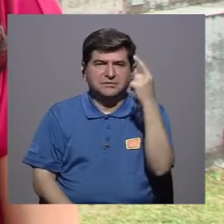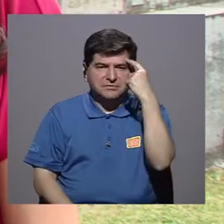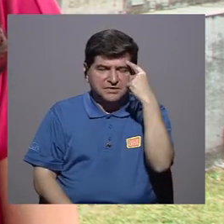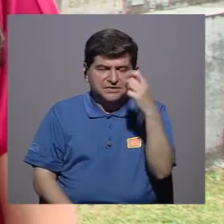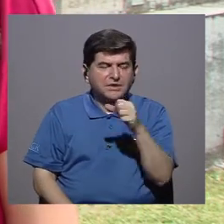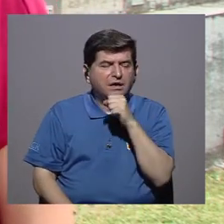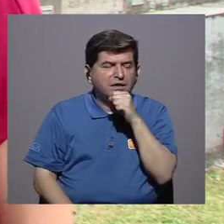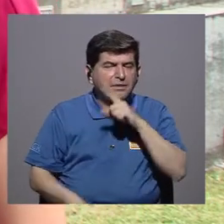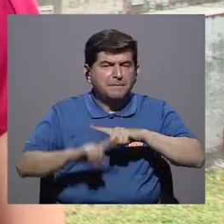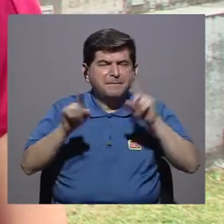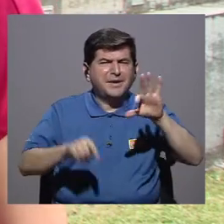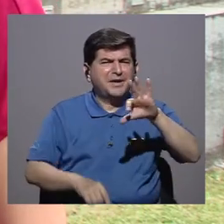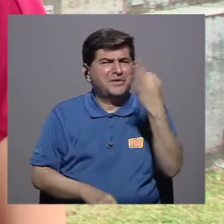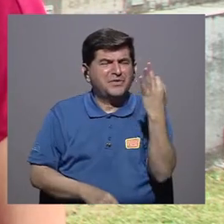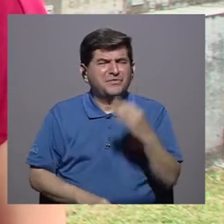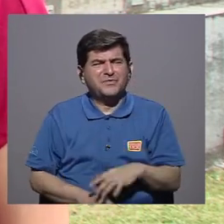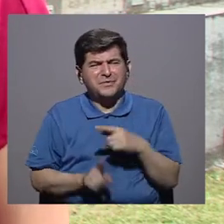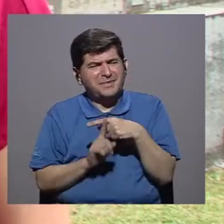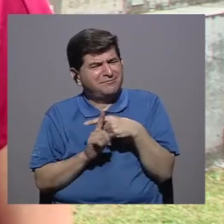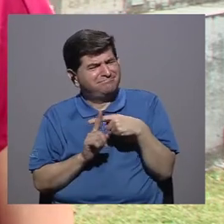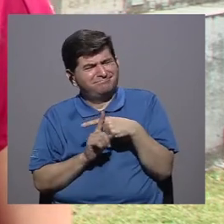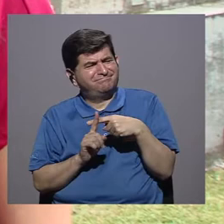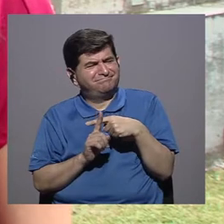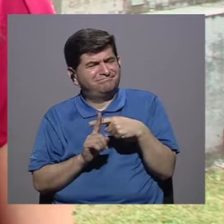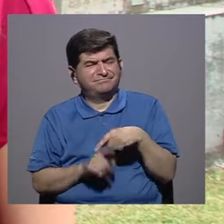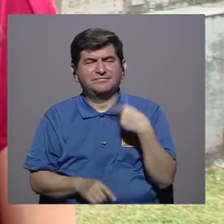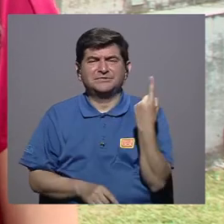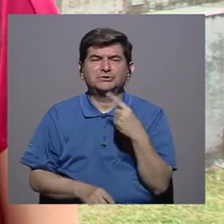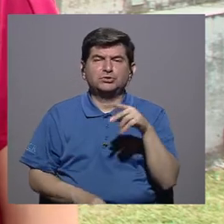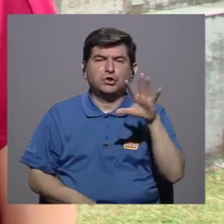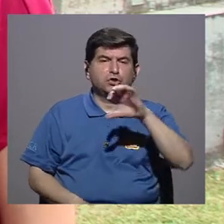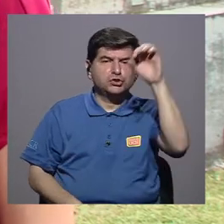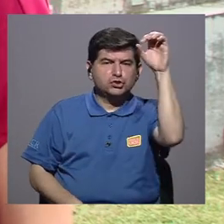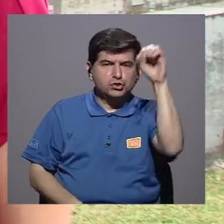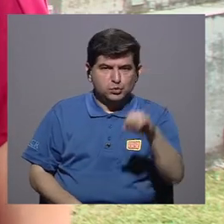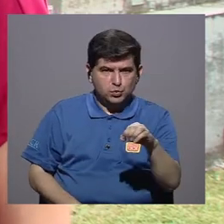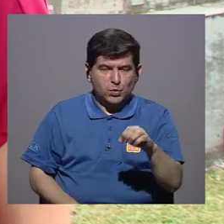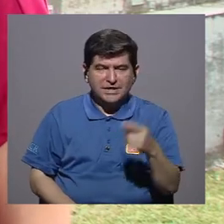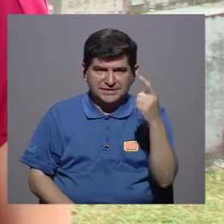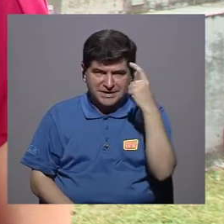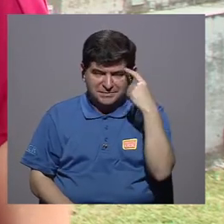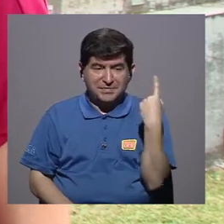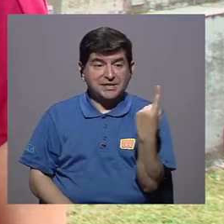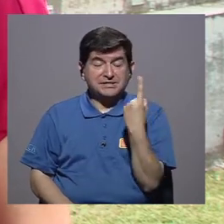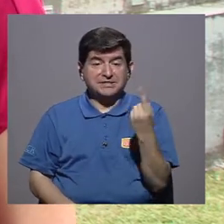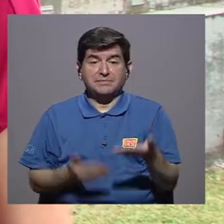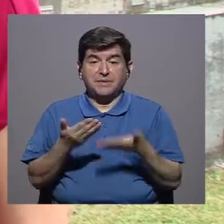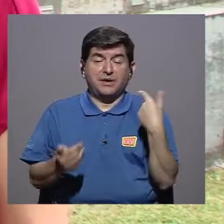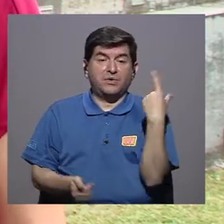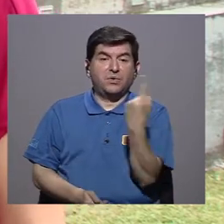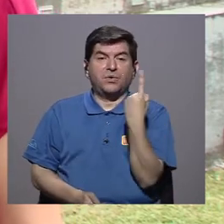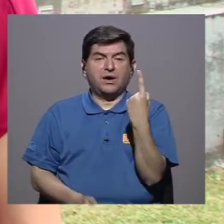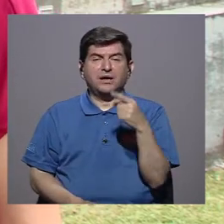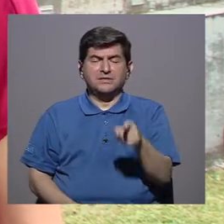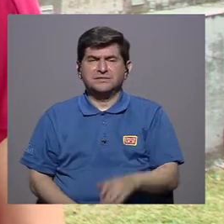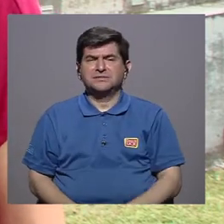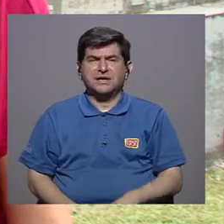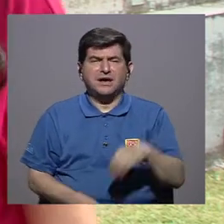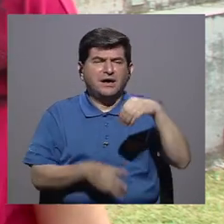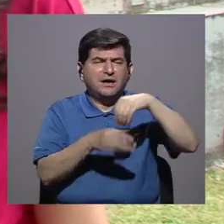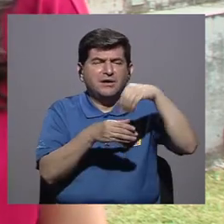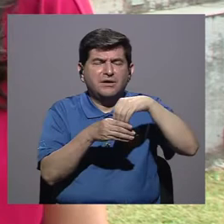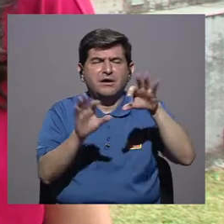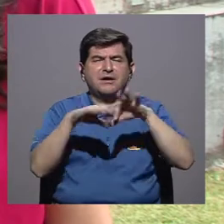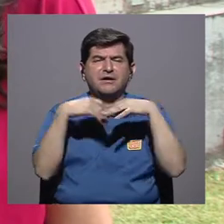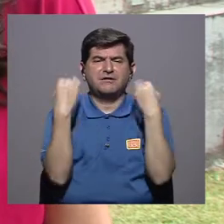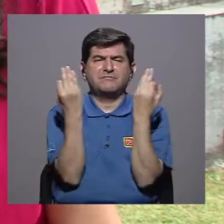pensamos en la vejez, pero de una forma moderada. Solo el 50% piensa siempre o casi siempre en